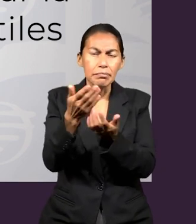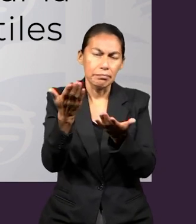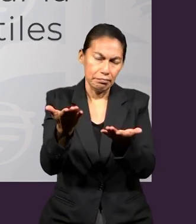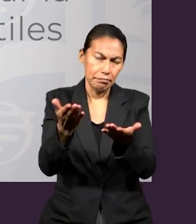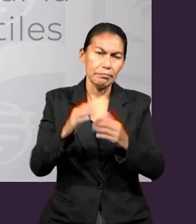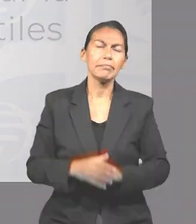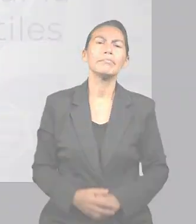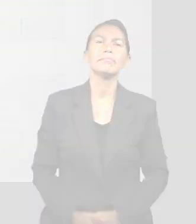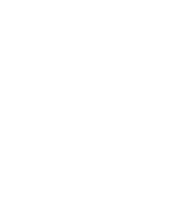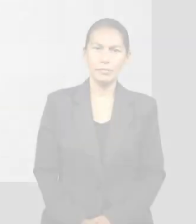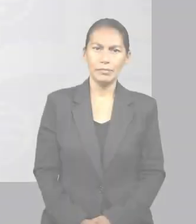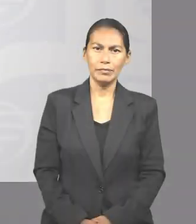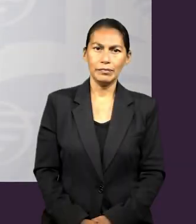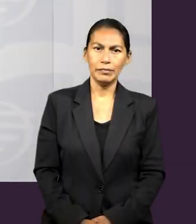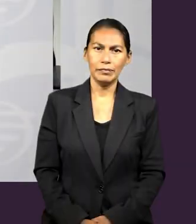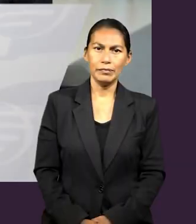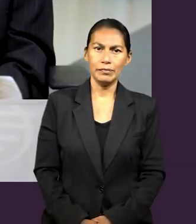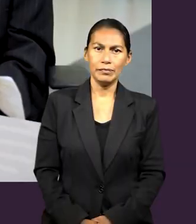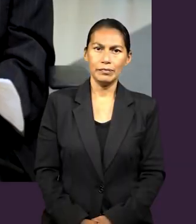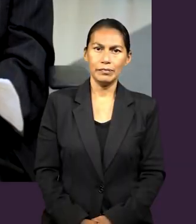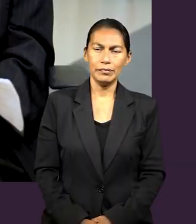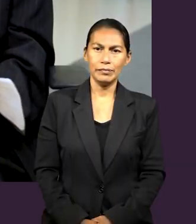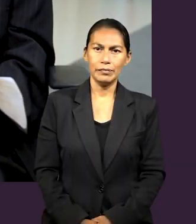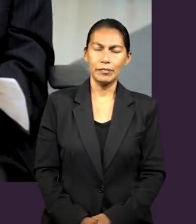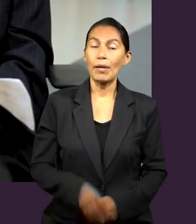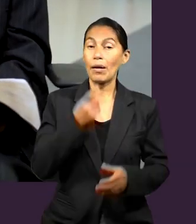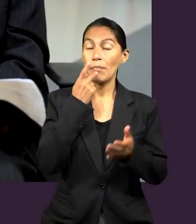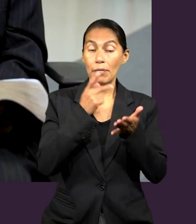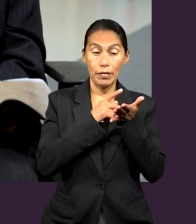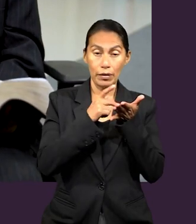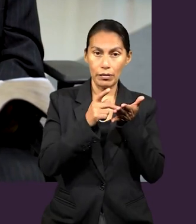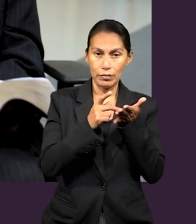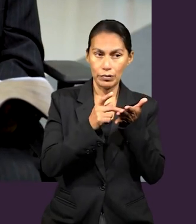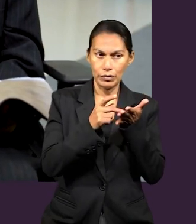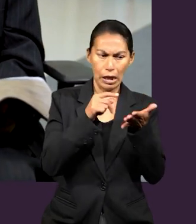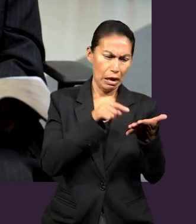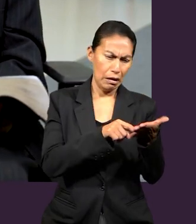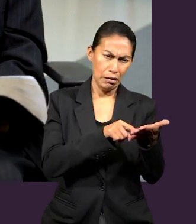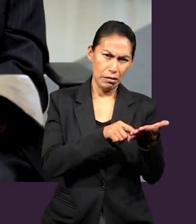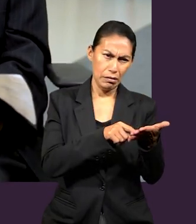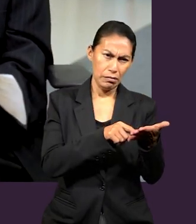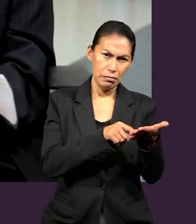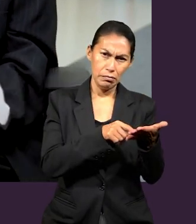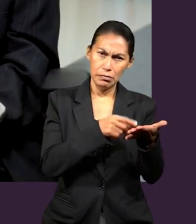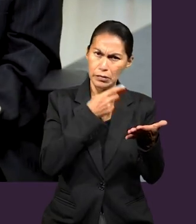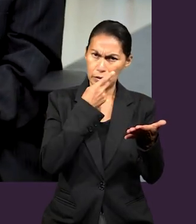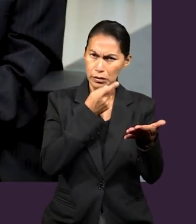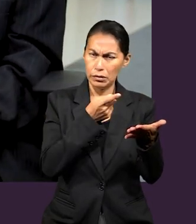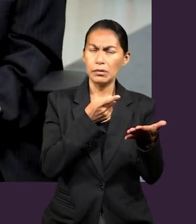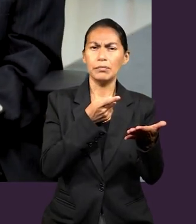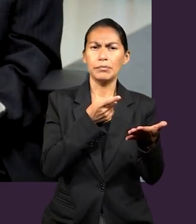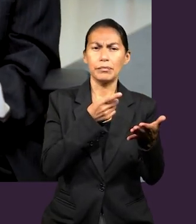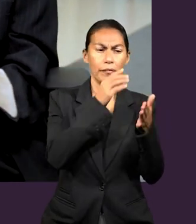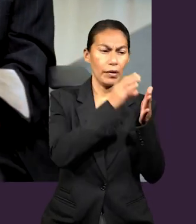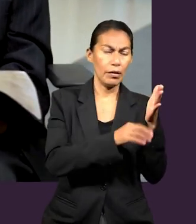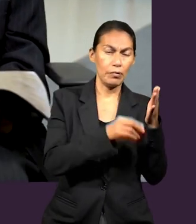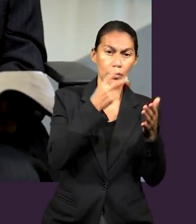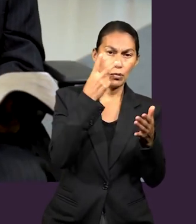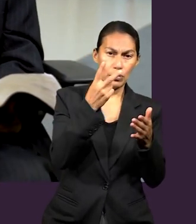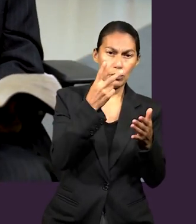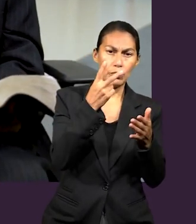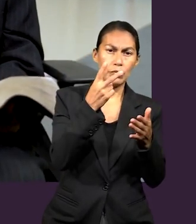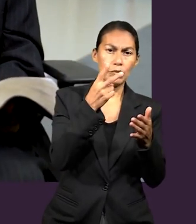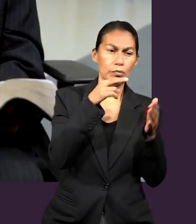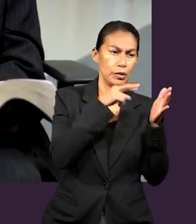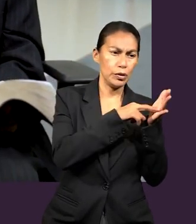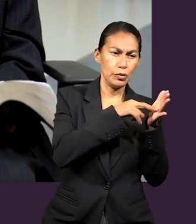Escuchemos a nuestro experto. San Pablo usa algunas figuras aquí en esta parte del capítulo 2,